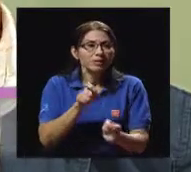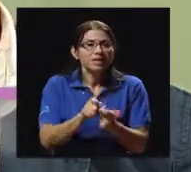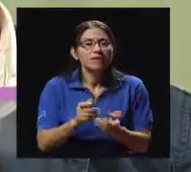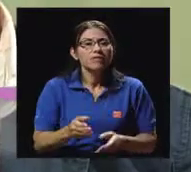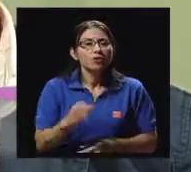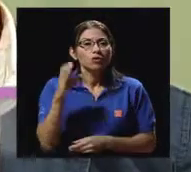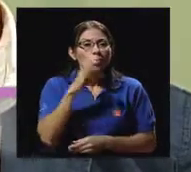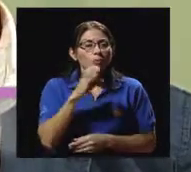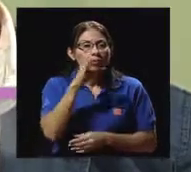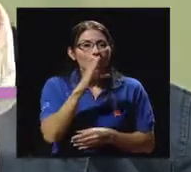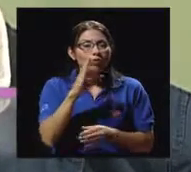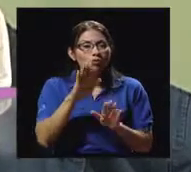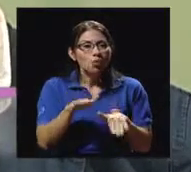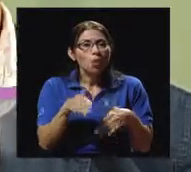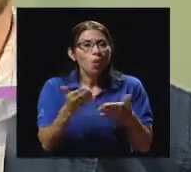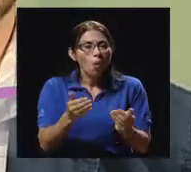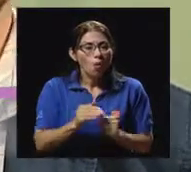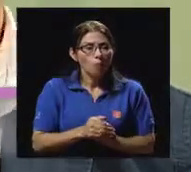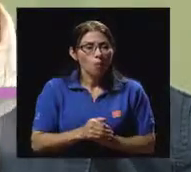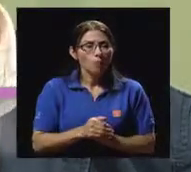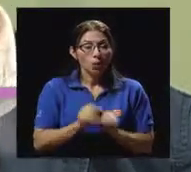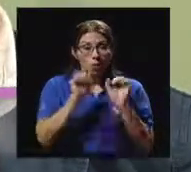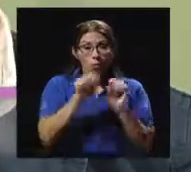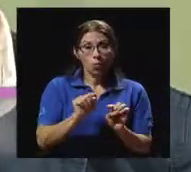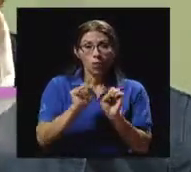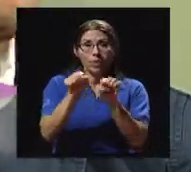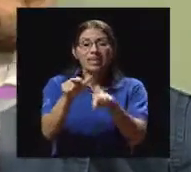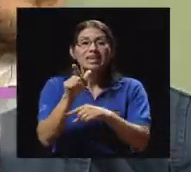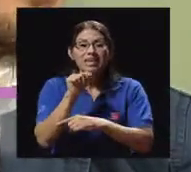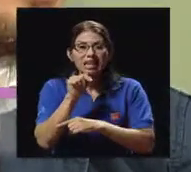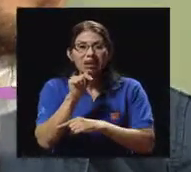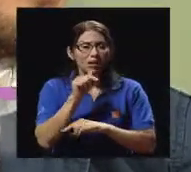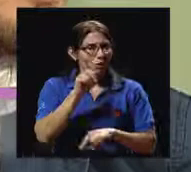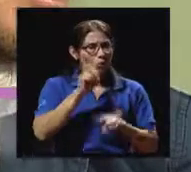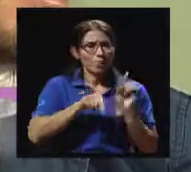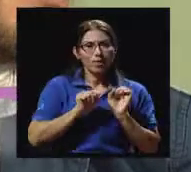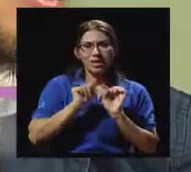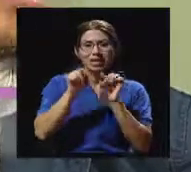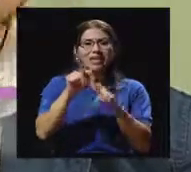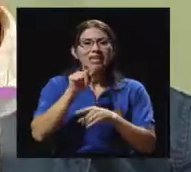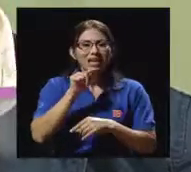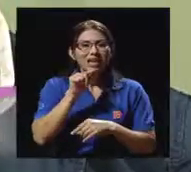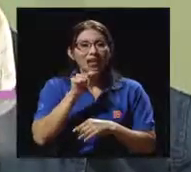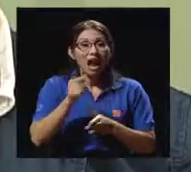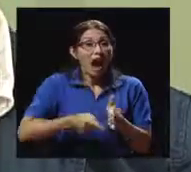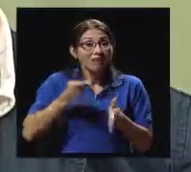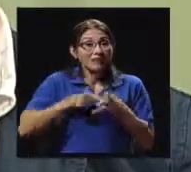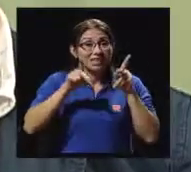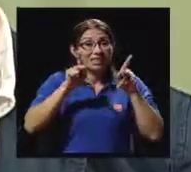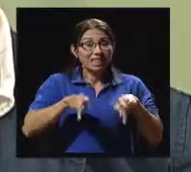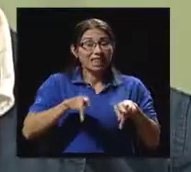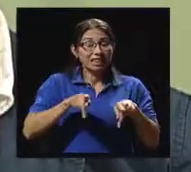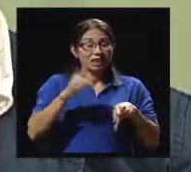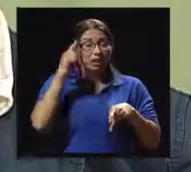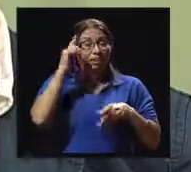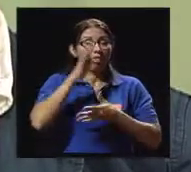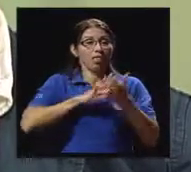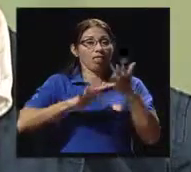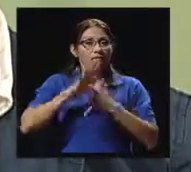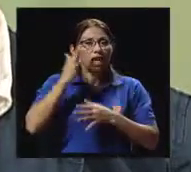llegar a buscarlos, si les interesara, quién puede ir, quién no puede ir? Porque a veces la gente confunde y cree que las cosas de la universidad son solo para la gente de la universidad